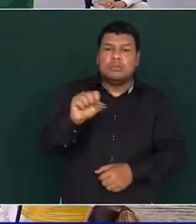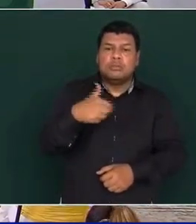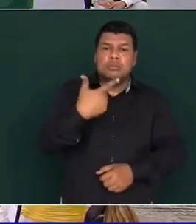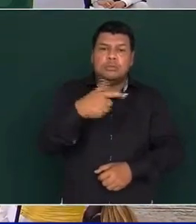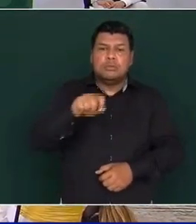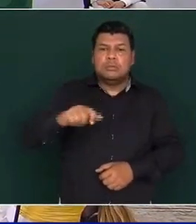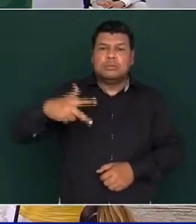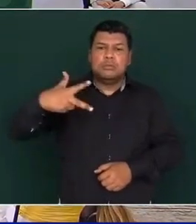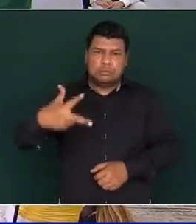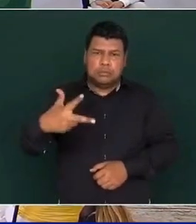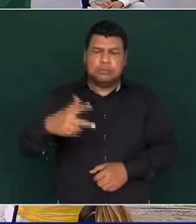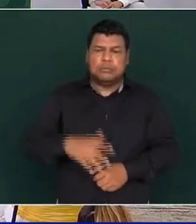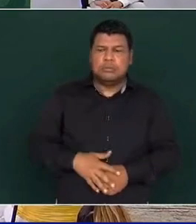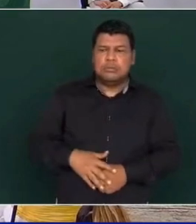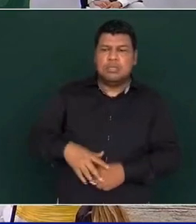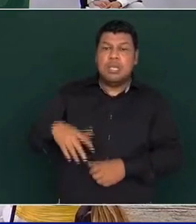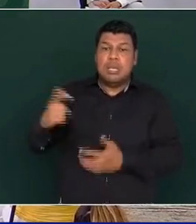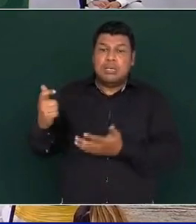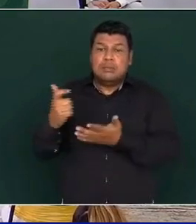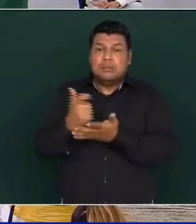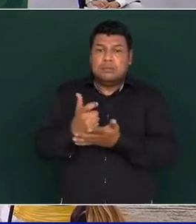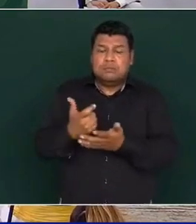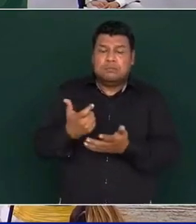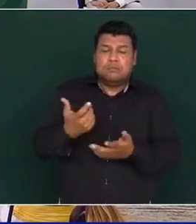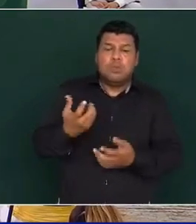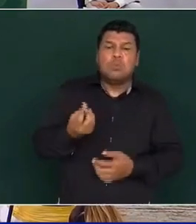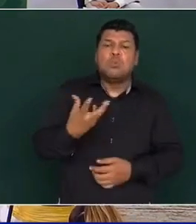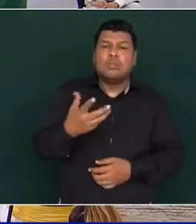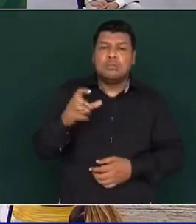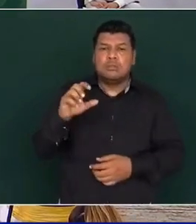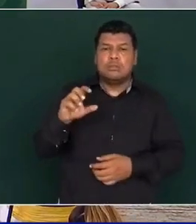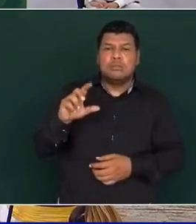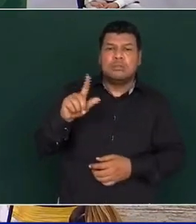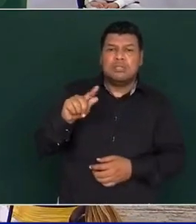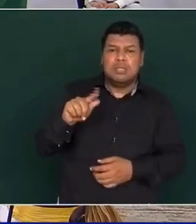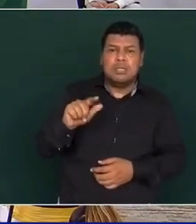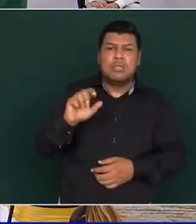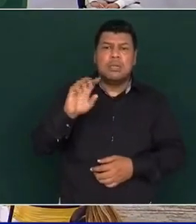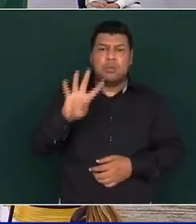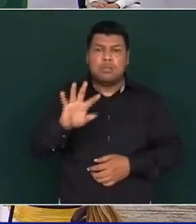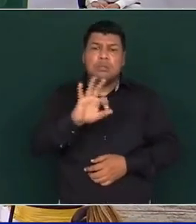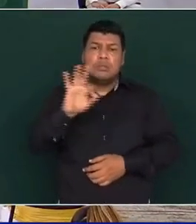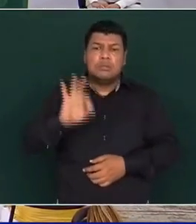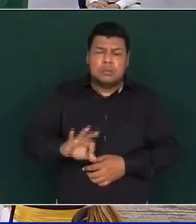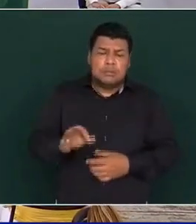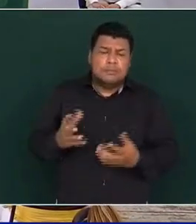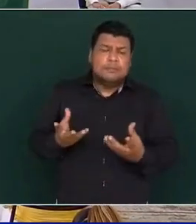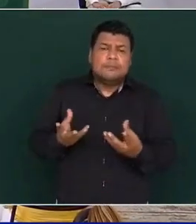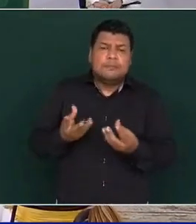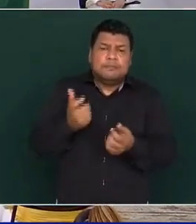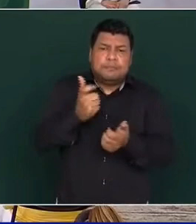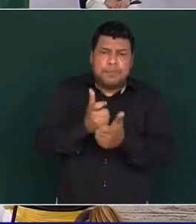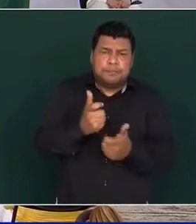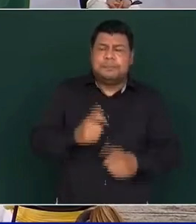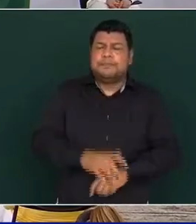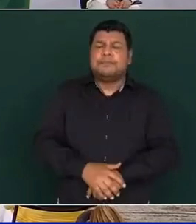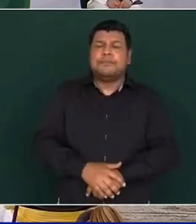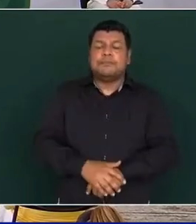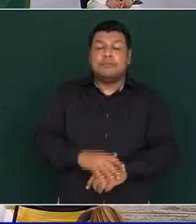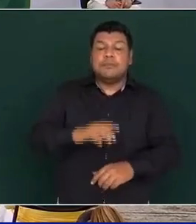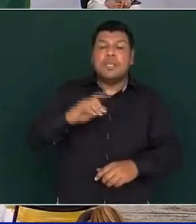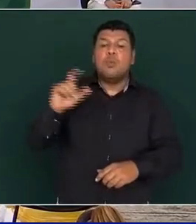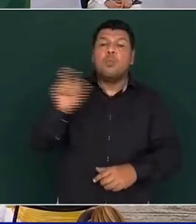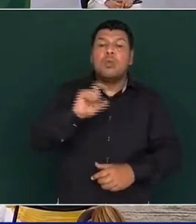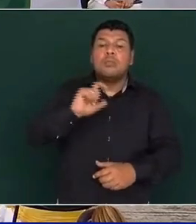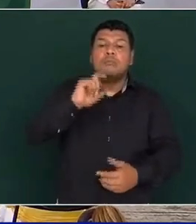y un avance financiero de 74 por ciento, se concluye este